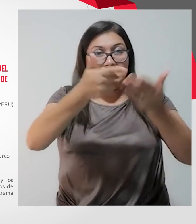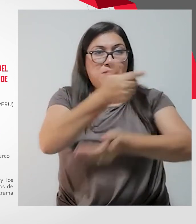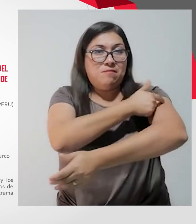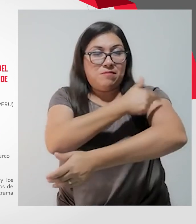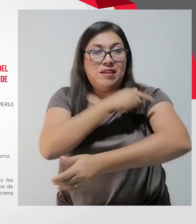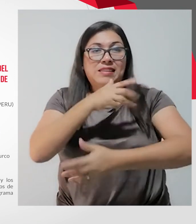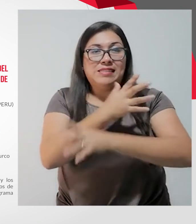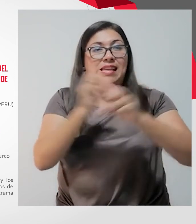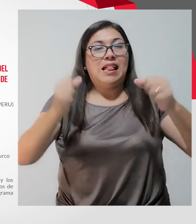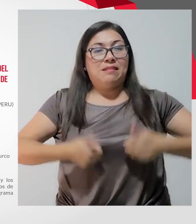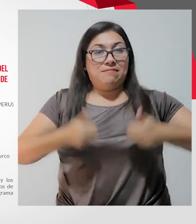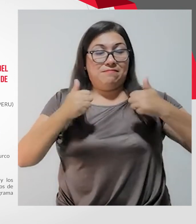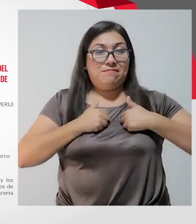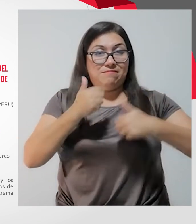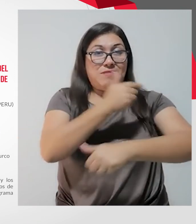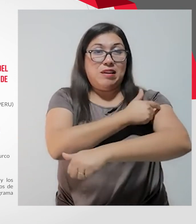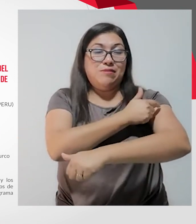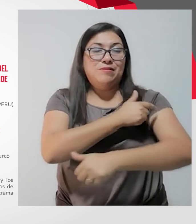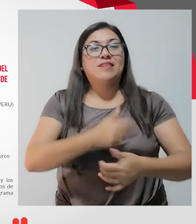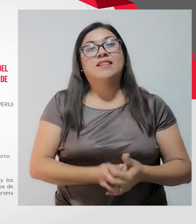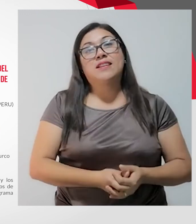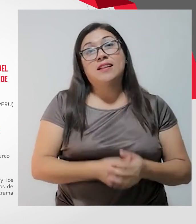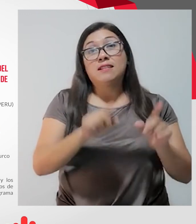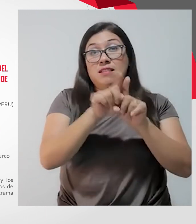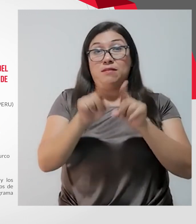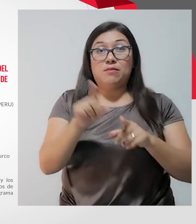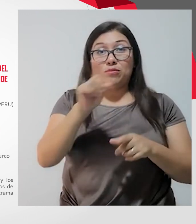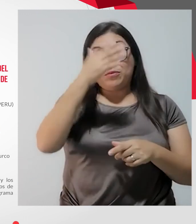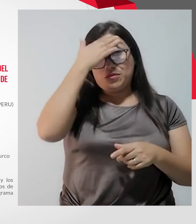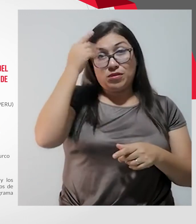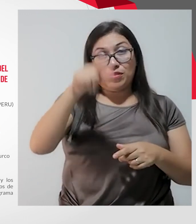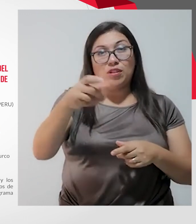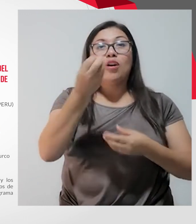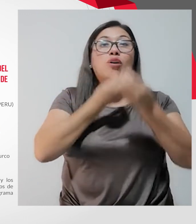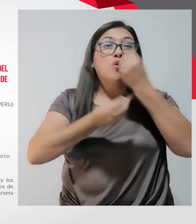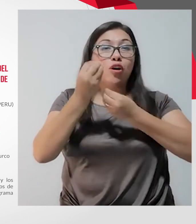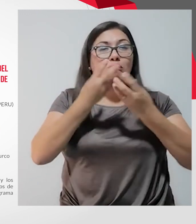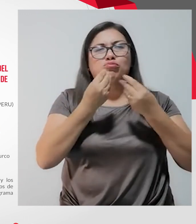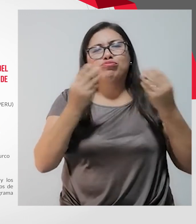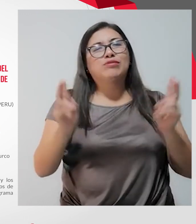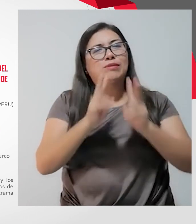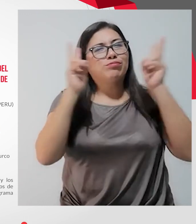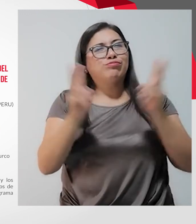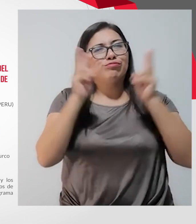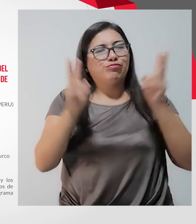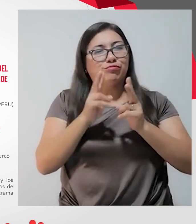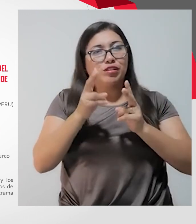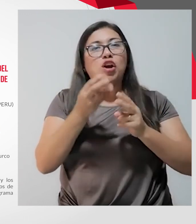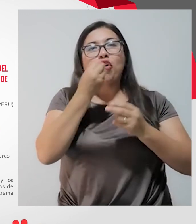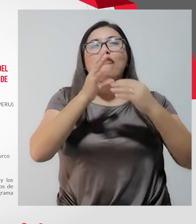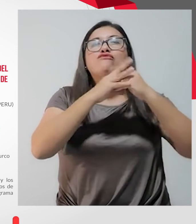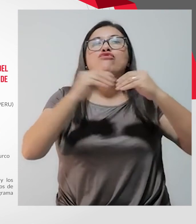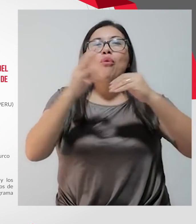Las vacunas salvan vidas. También, también no se olviden de consumir muchas verduras y